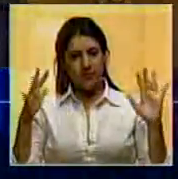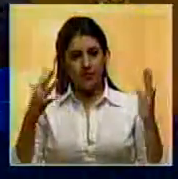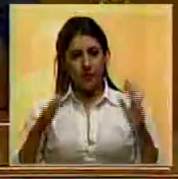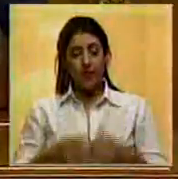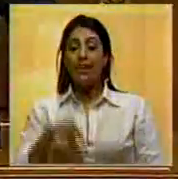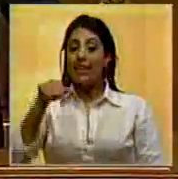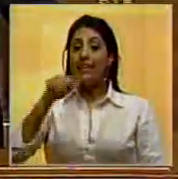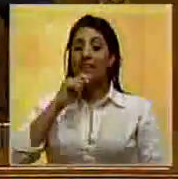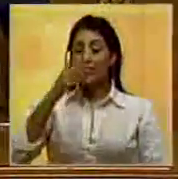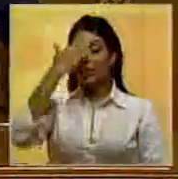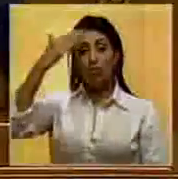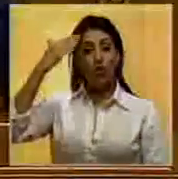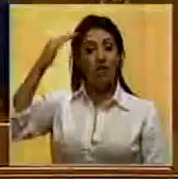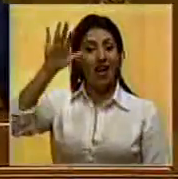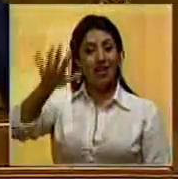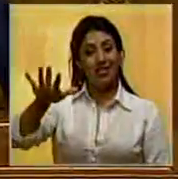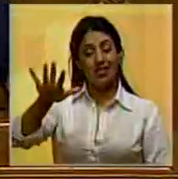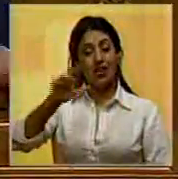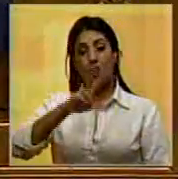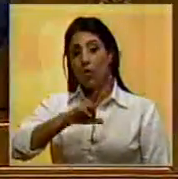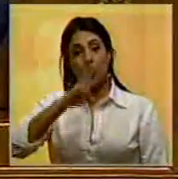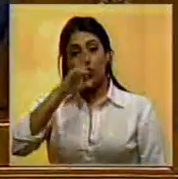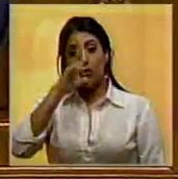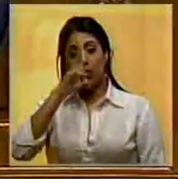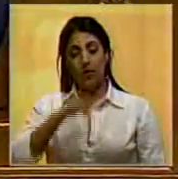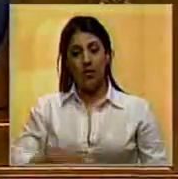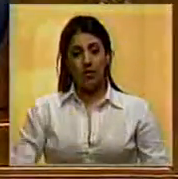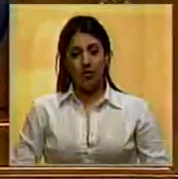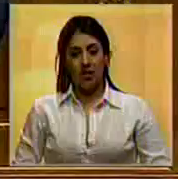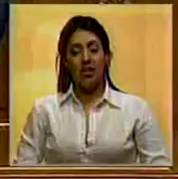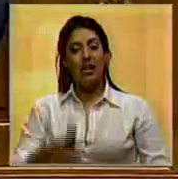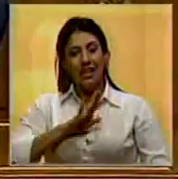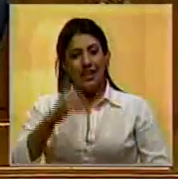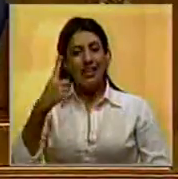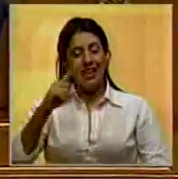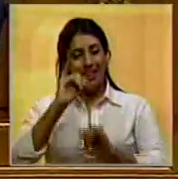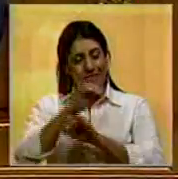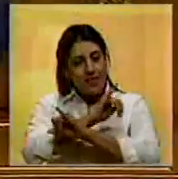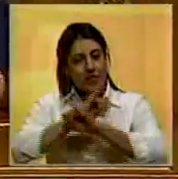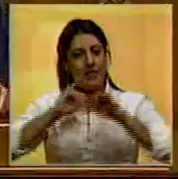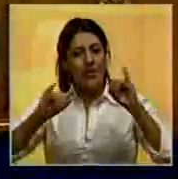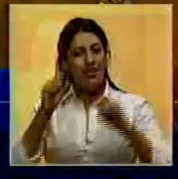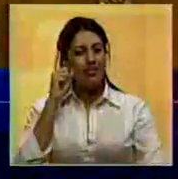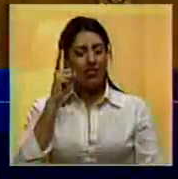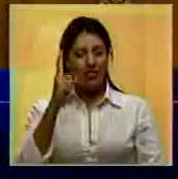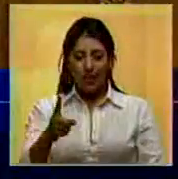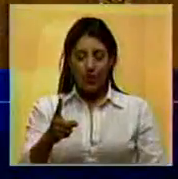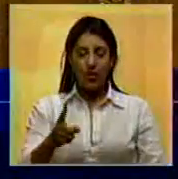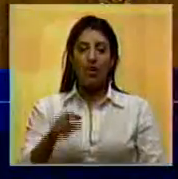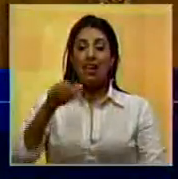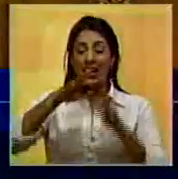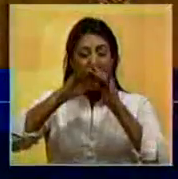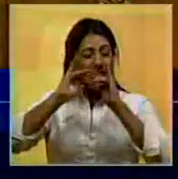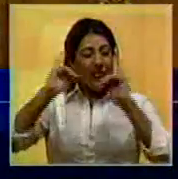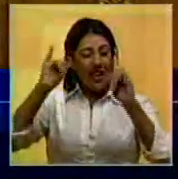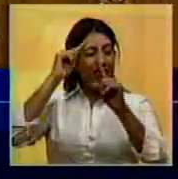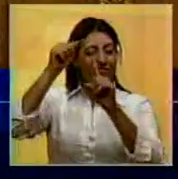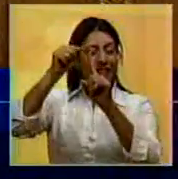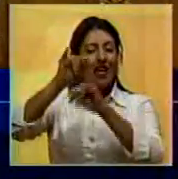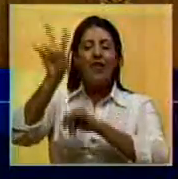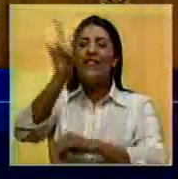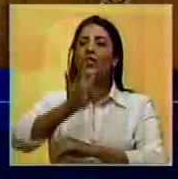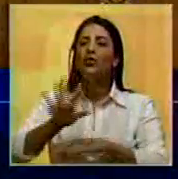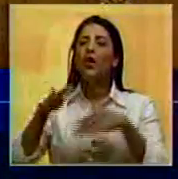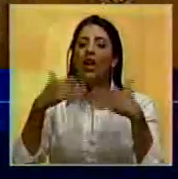Esa es la hipocresía monumental que tiene que terminar y el final de esta